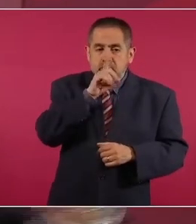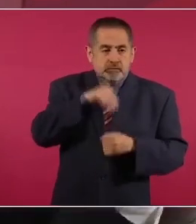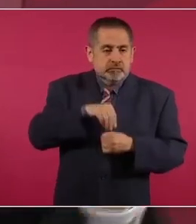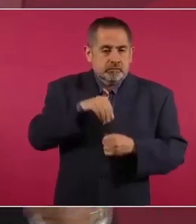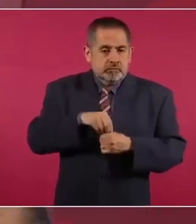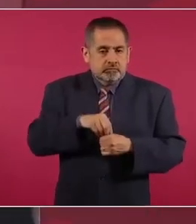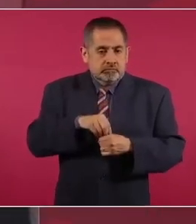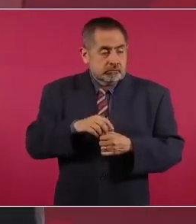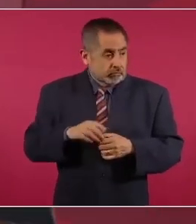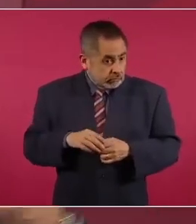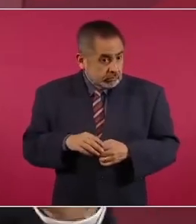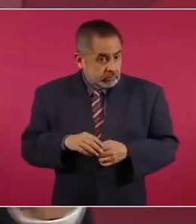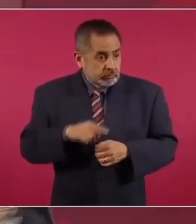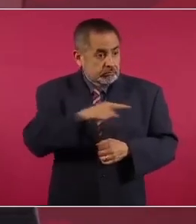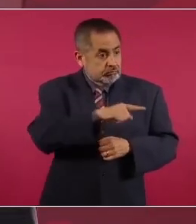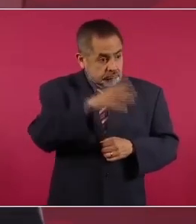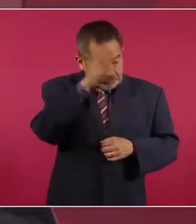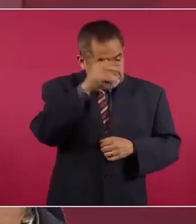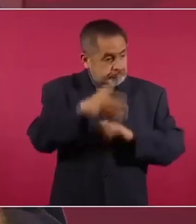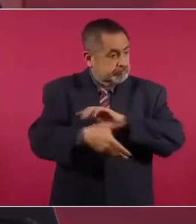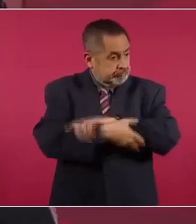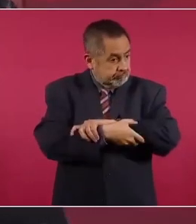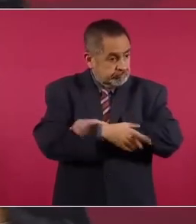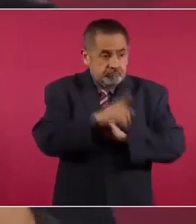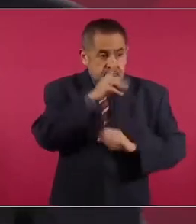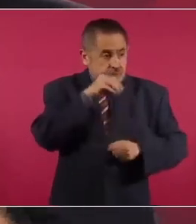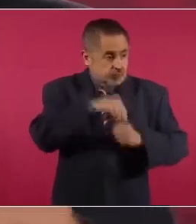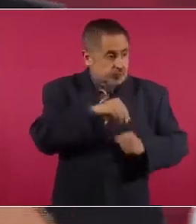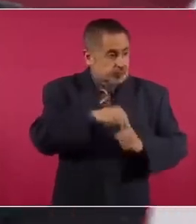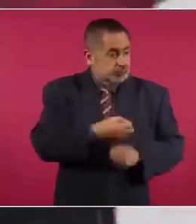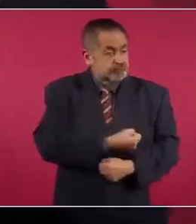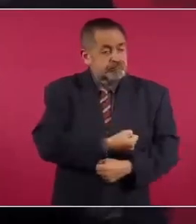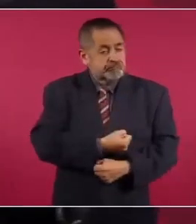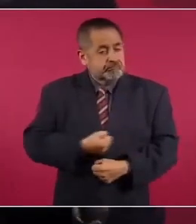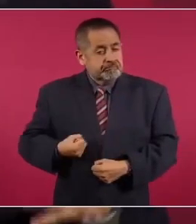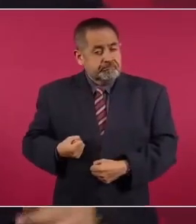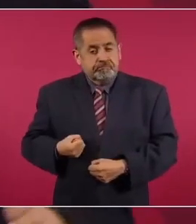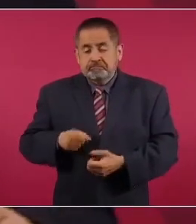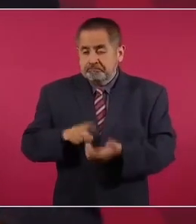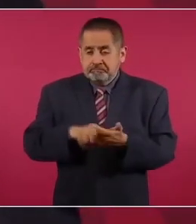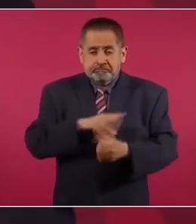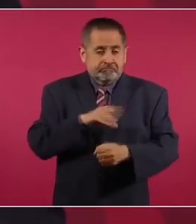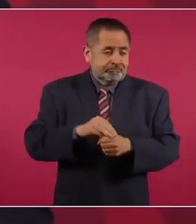estaba cerrado, un hermetismo total.